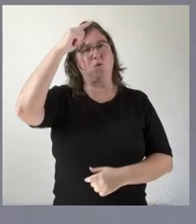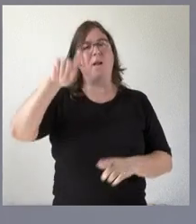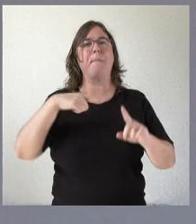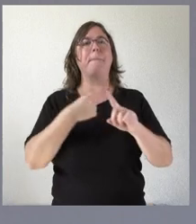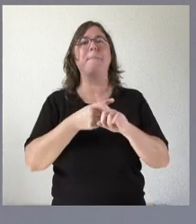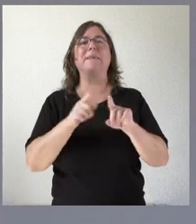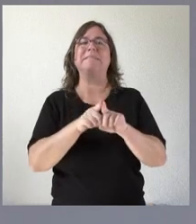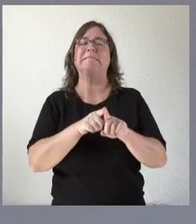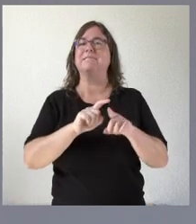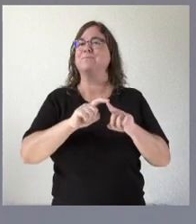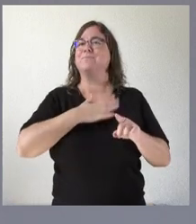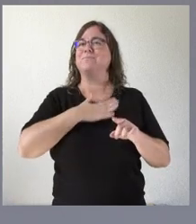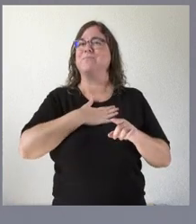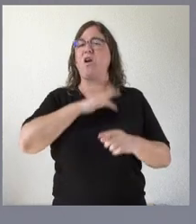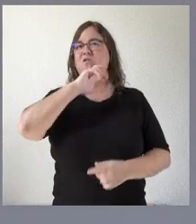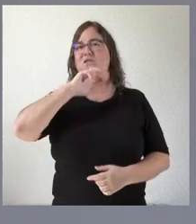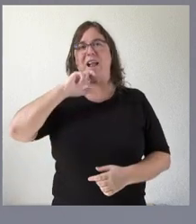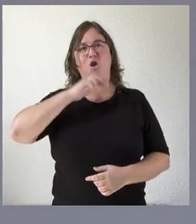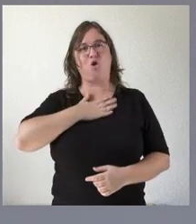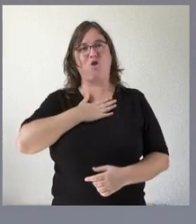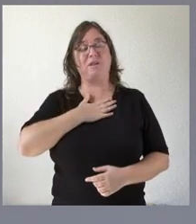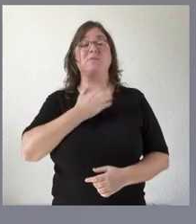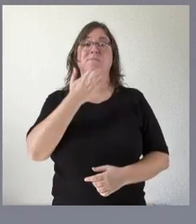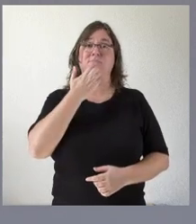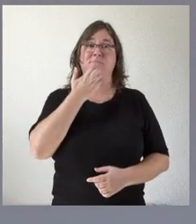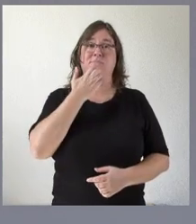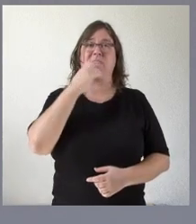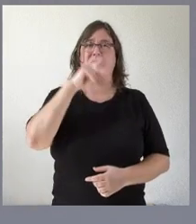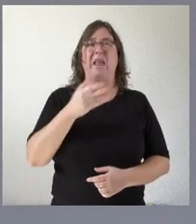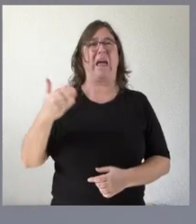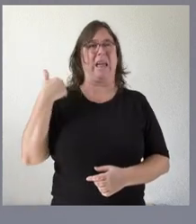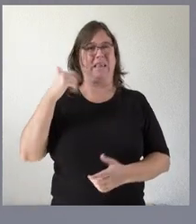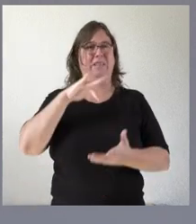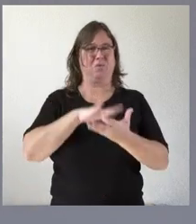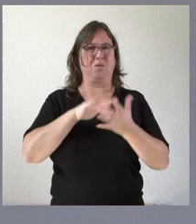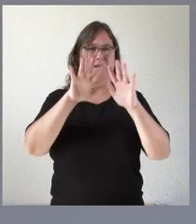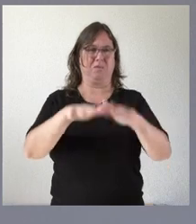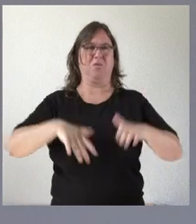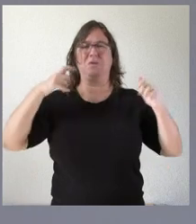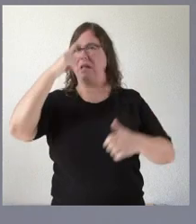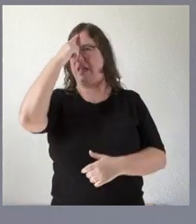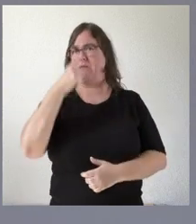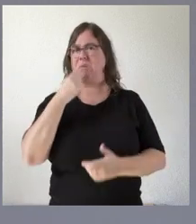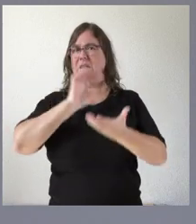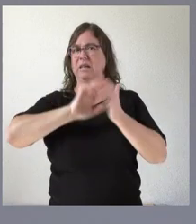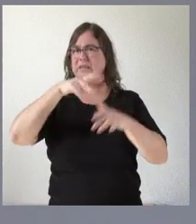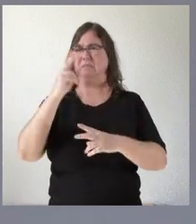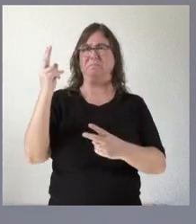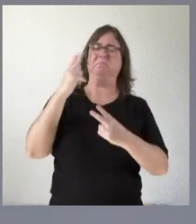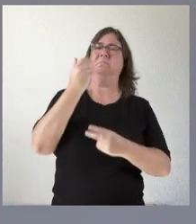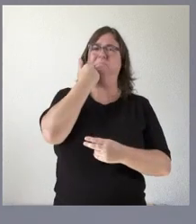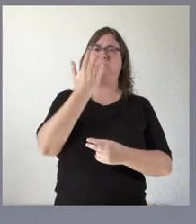comunidad que se caracteriza por tener muchos valores y entre ellos no estaba lo que ayer hicimos como imagen de Castilla y León dentro y fuera de Castilla y León